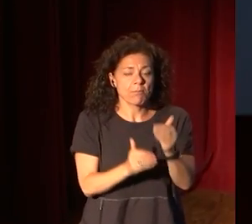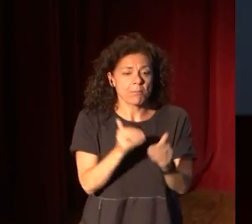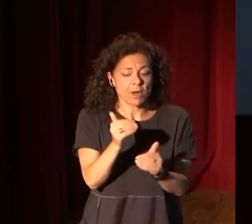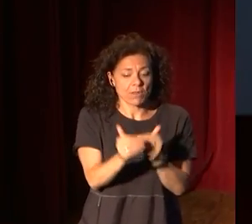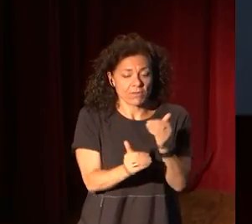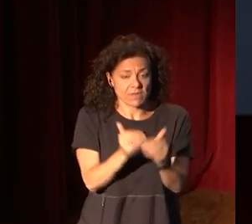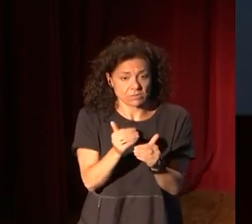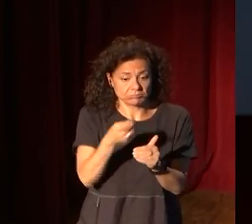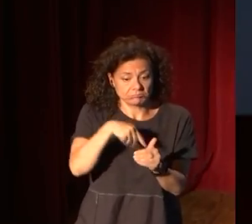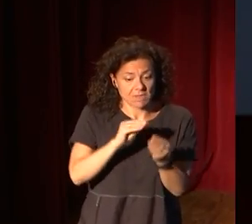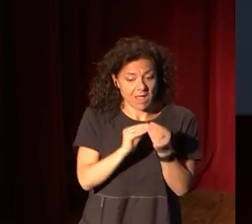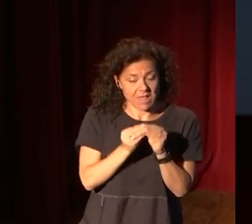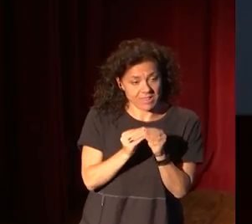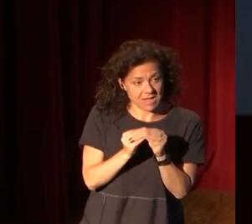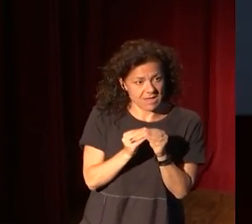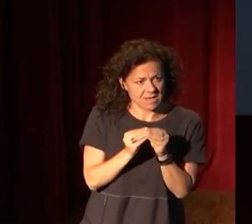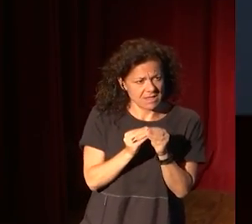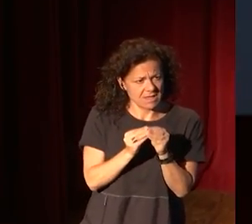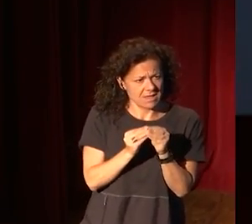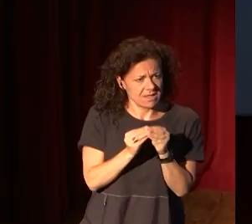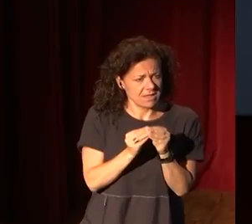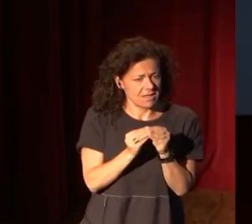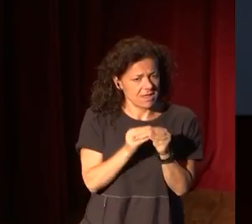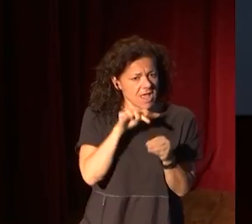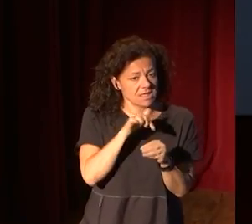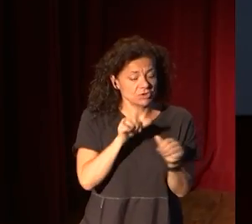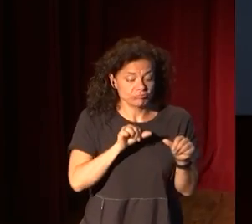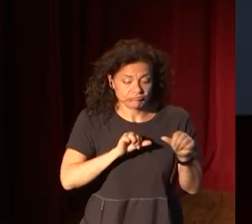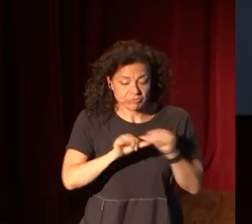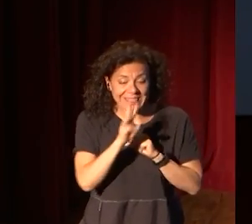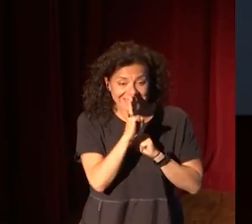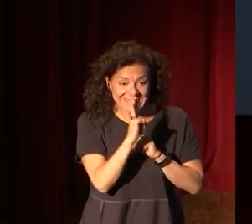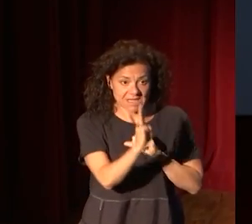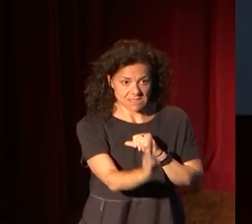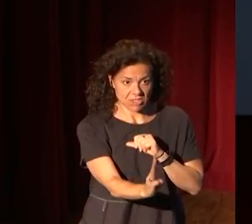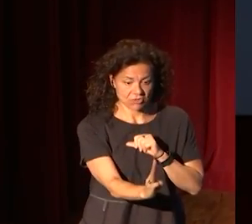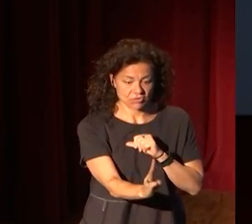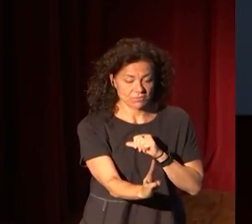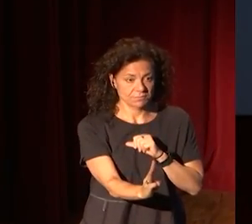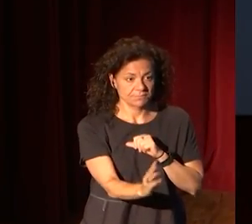que vamos a hacer en estos próximos tres años sobre